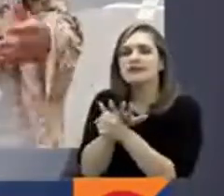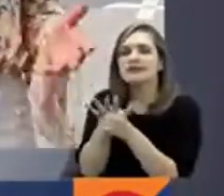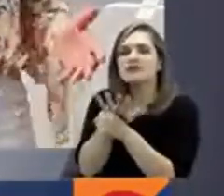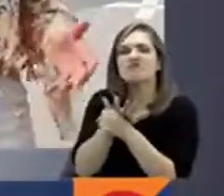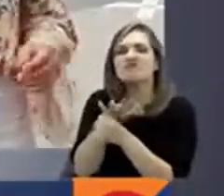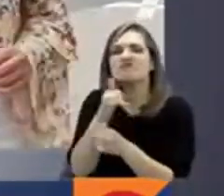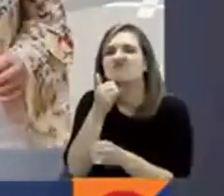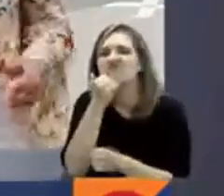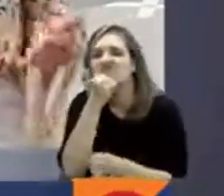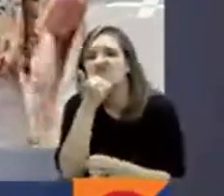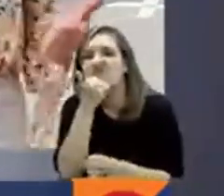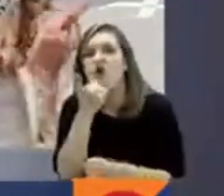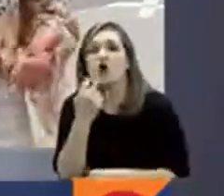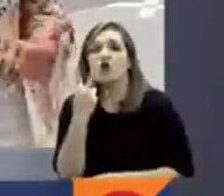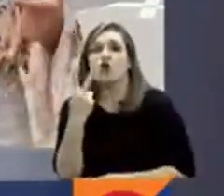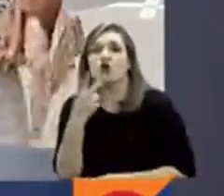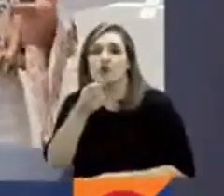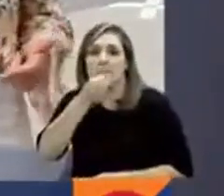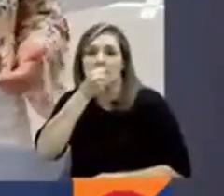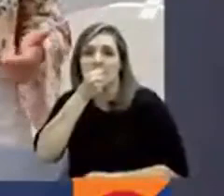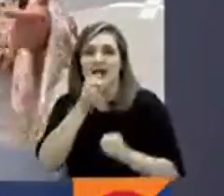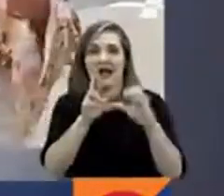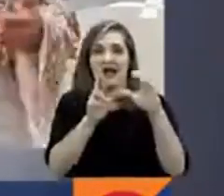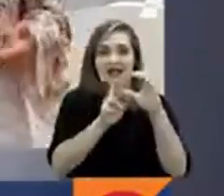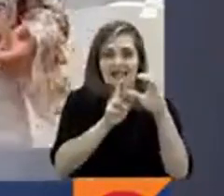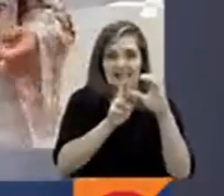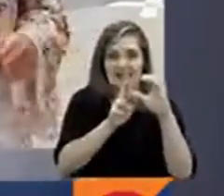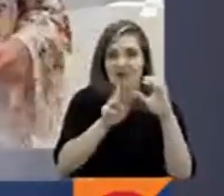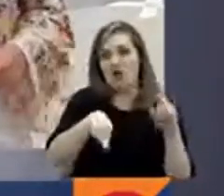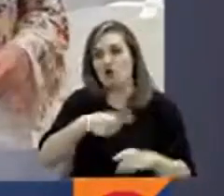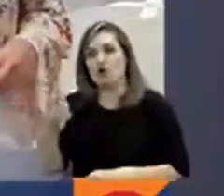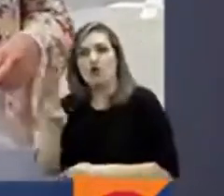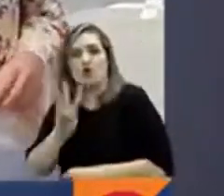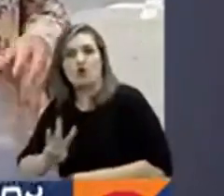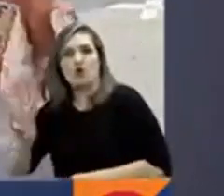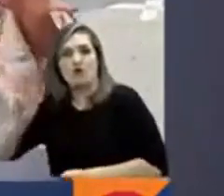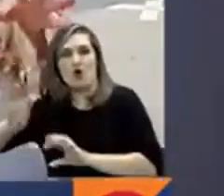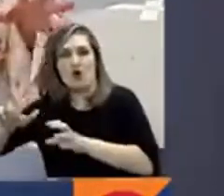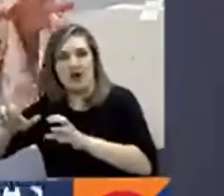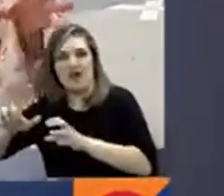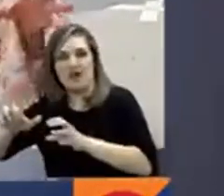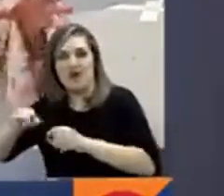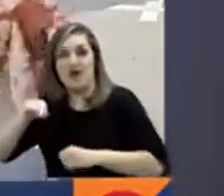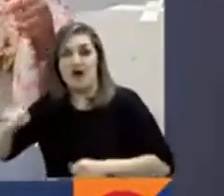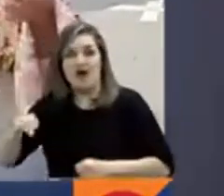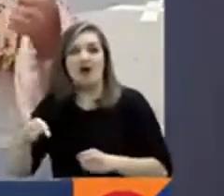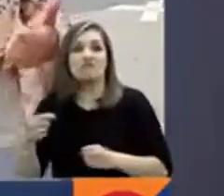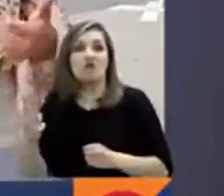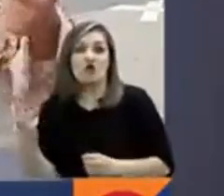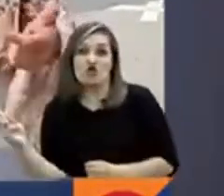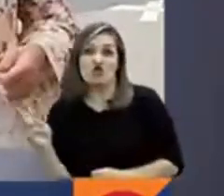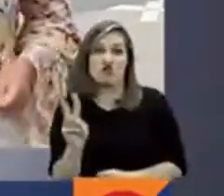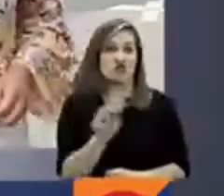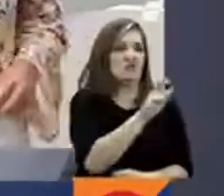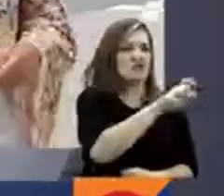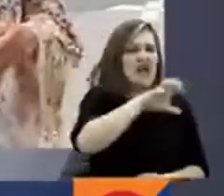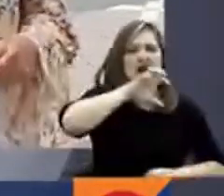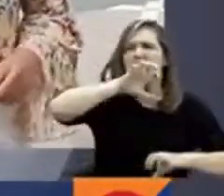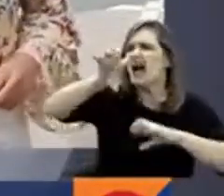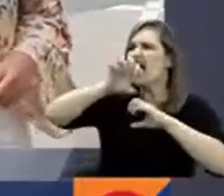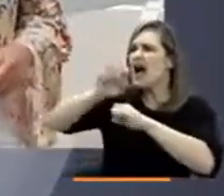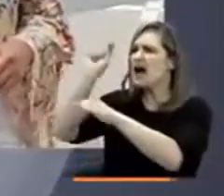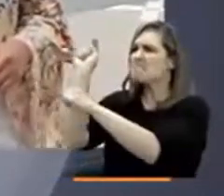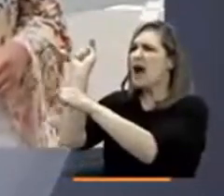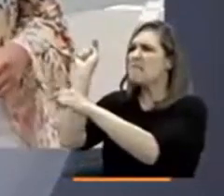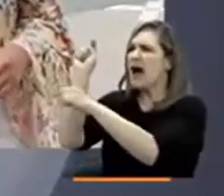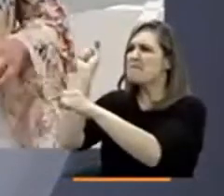fue la situación que vivieron dos periodistas de RCN y la W Radio, precisamente en el Parque de las Banderas, cuando un grupo de manifestantes con arengas y algunos insultos